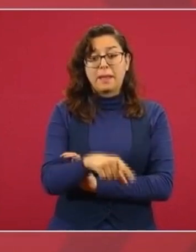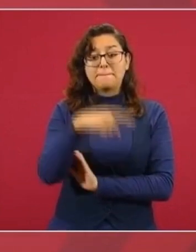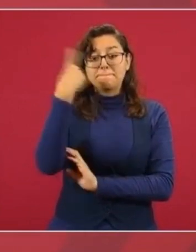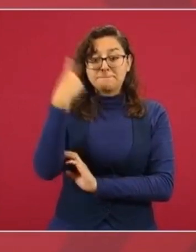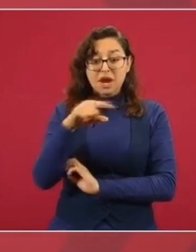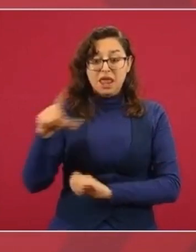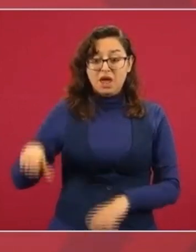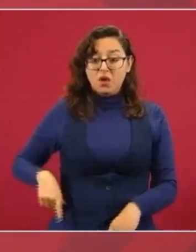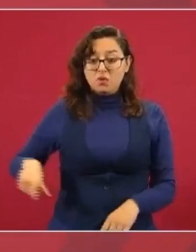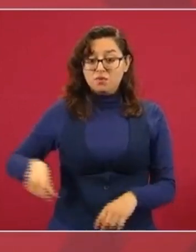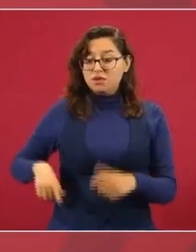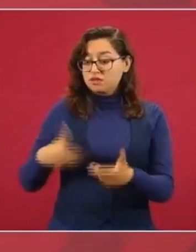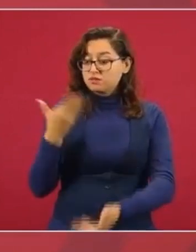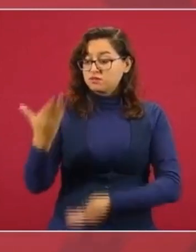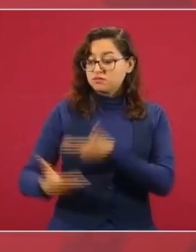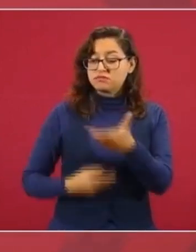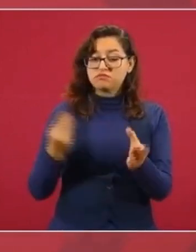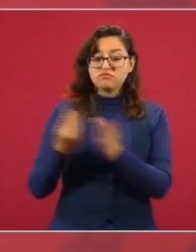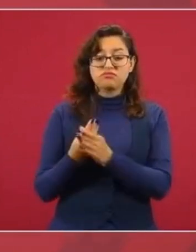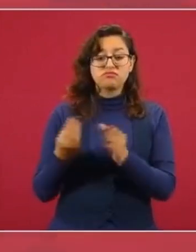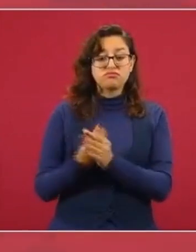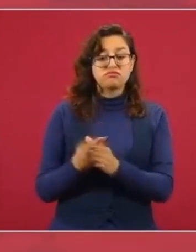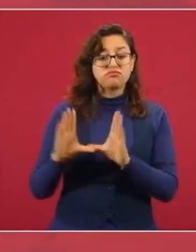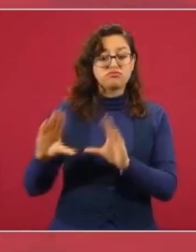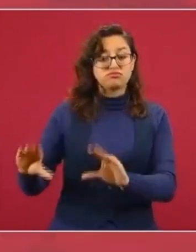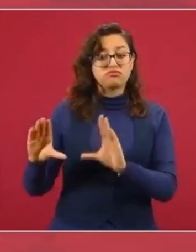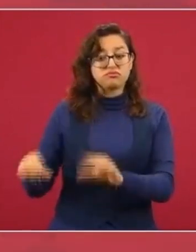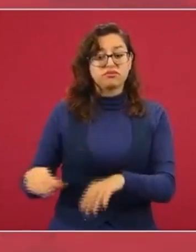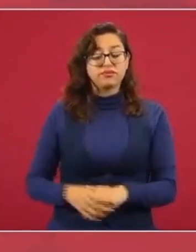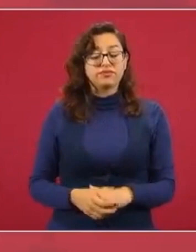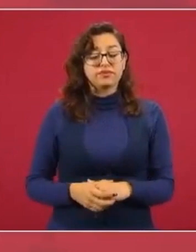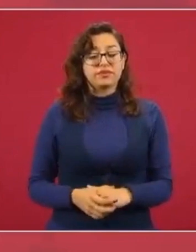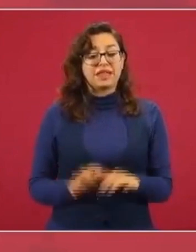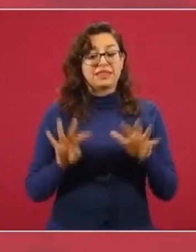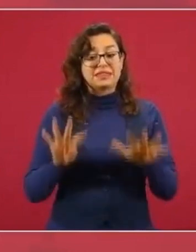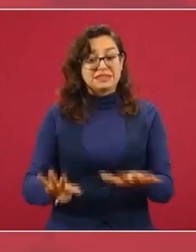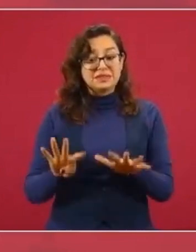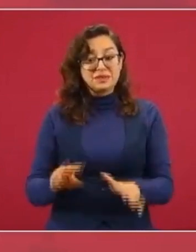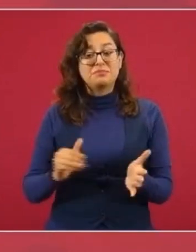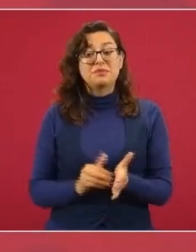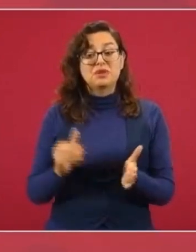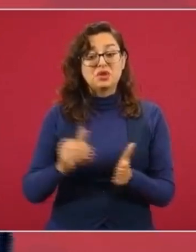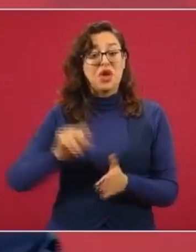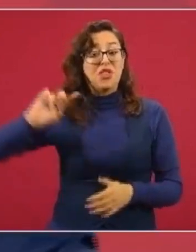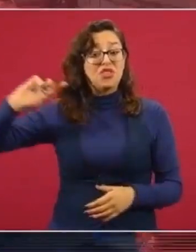funcionarios por 19 millones de dólares.